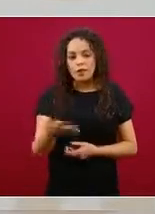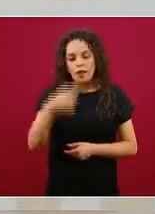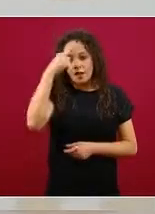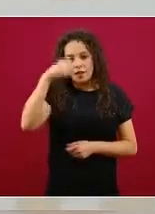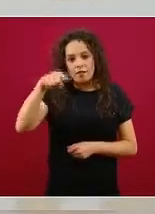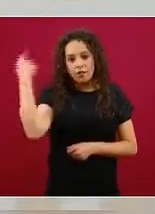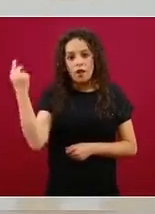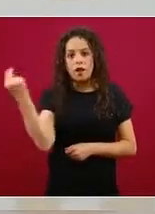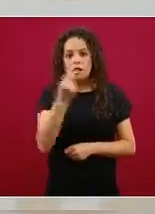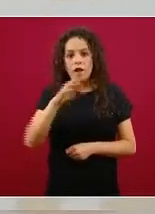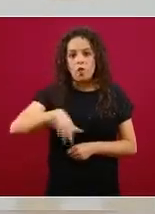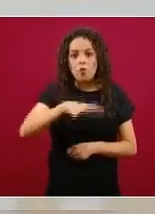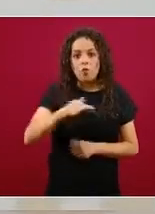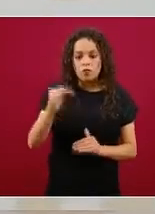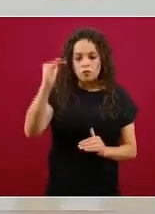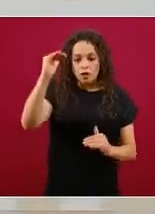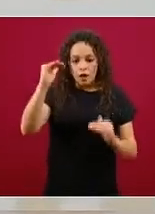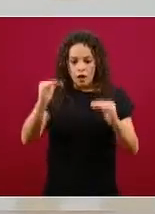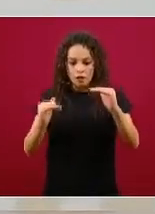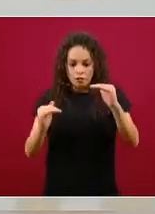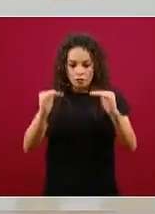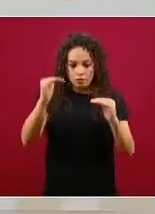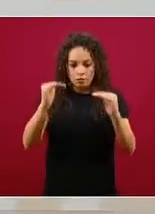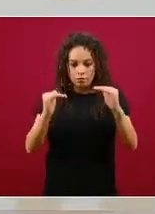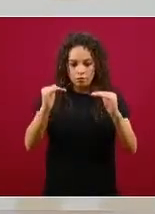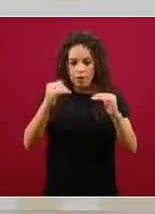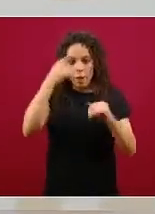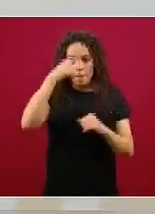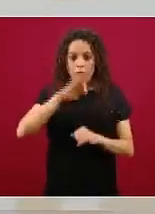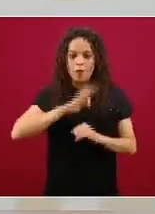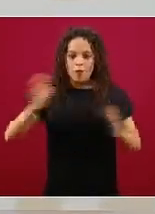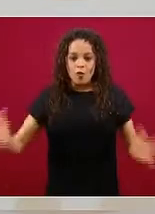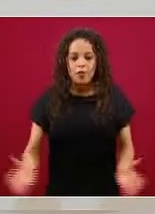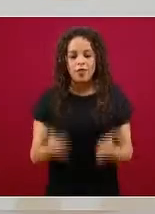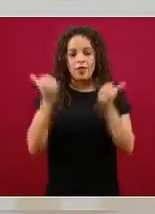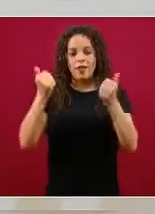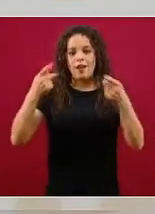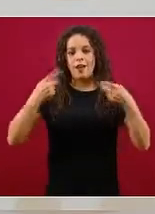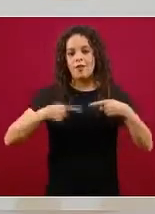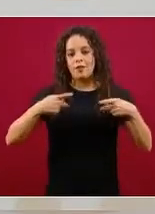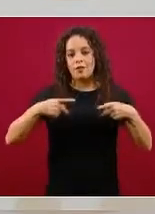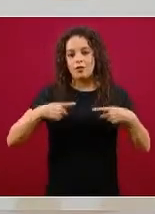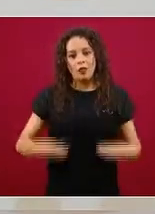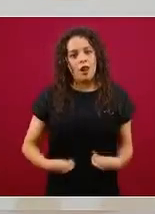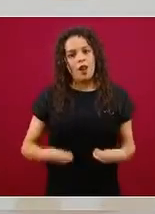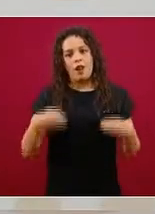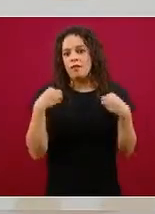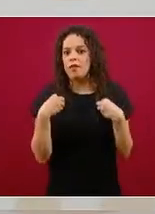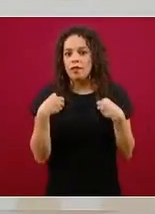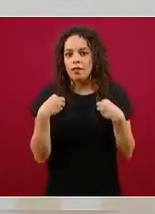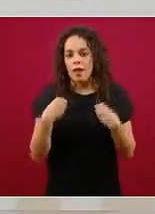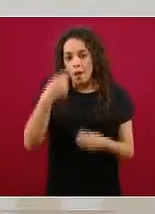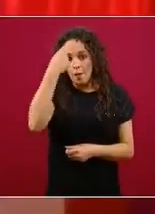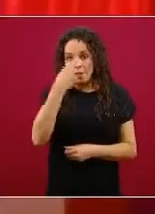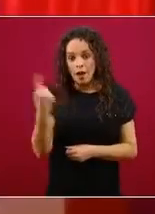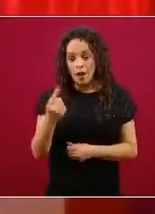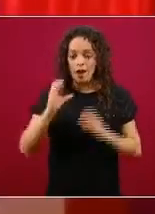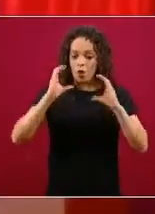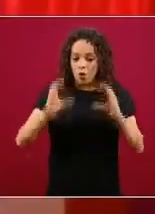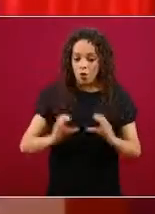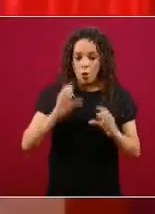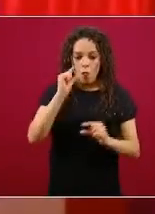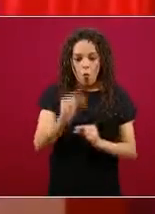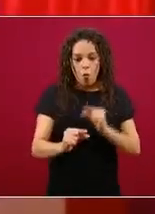equilibrios necesarios para recuperar la vida pública y con todo cuidado que la gente empiece a salir de una manera